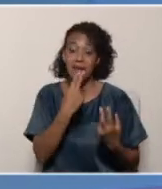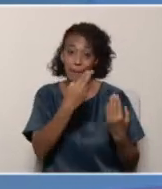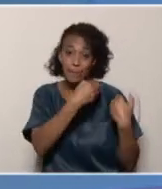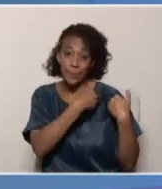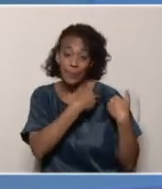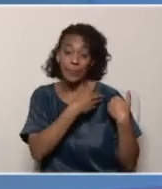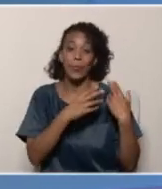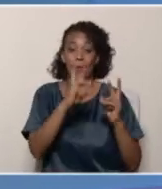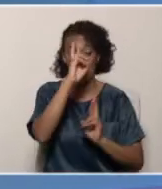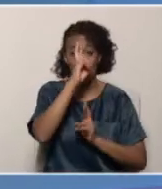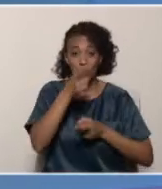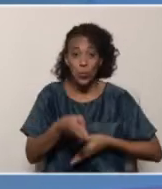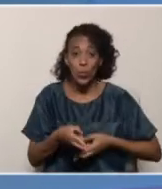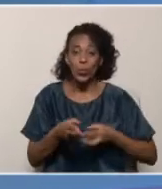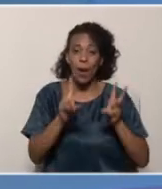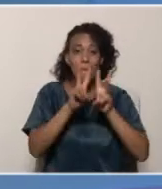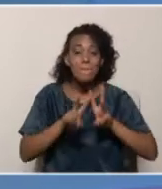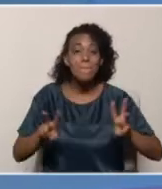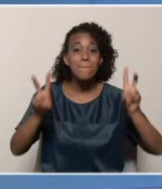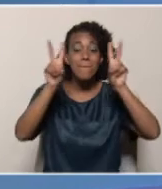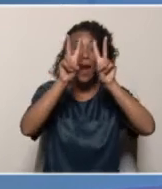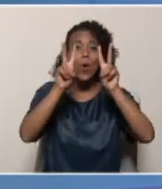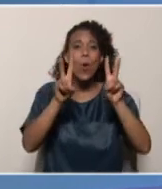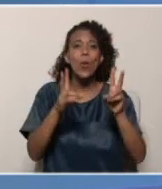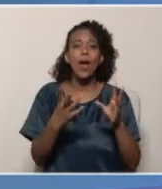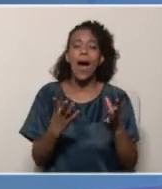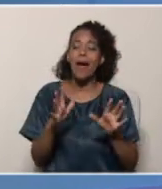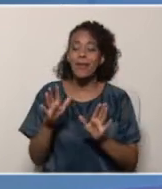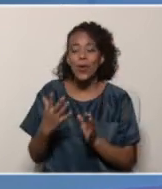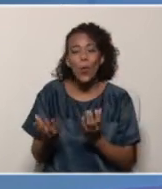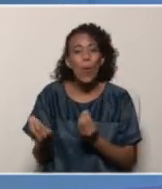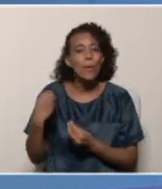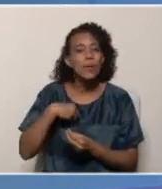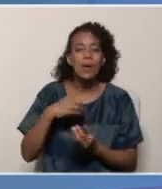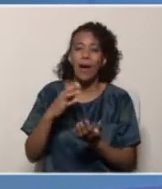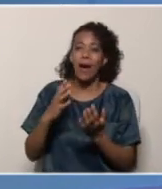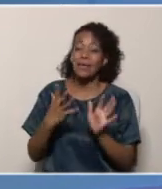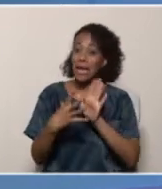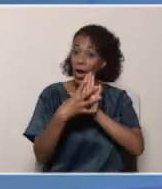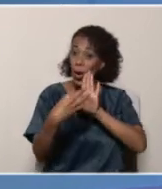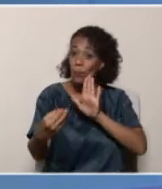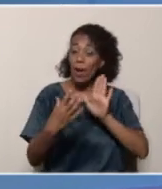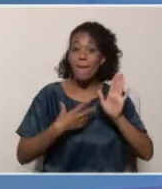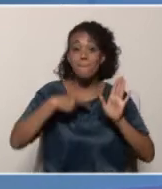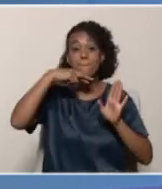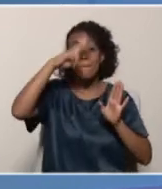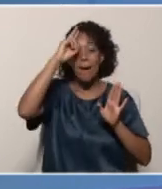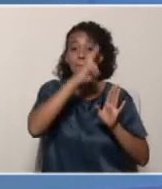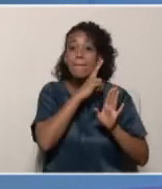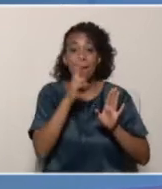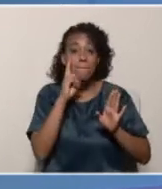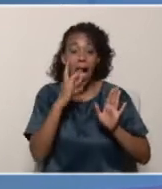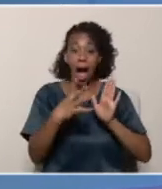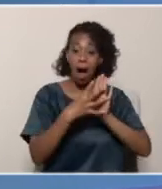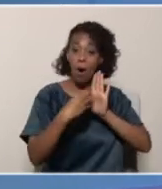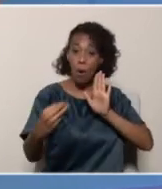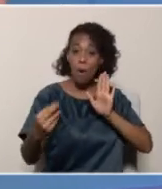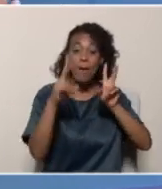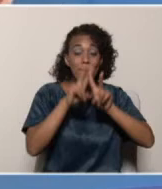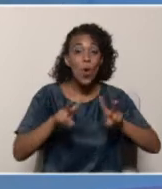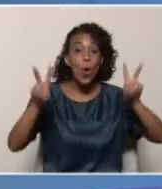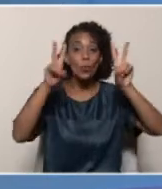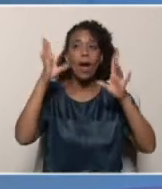la responsabilidad, son valores que debemos cultivar desde el hogar. Debemos ser ejemplo en el cumplimiento de esas normas. No